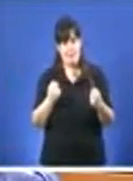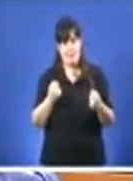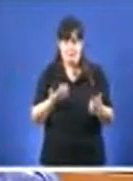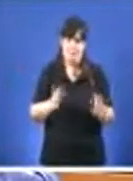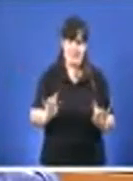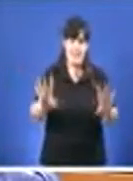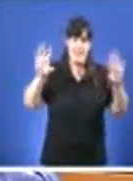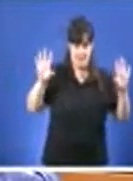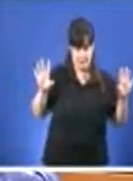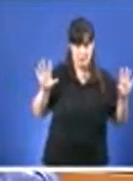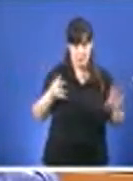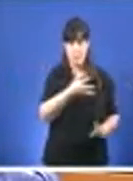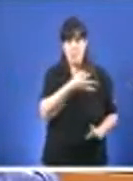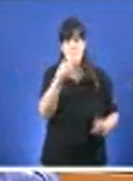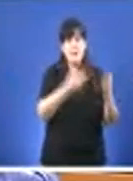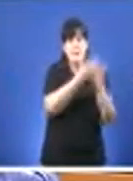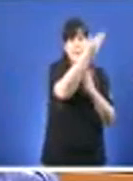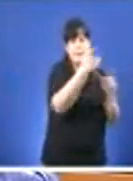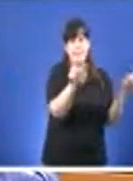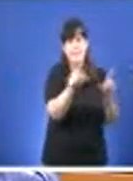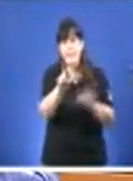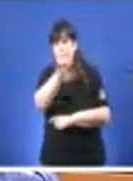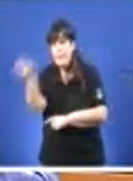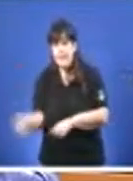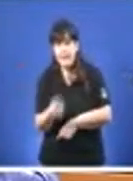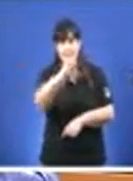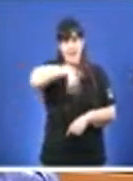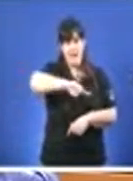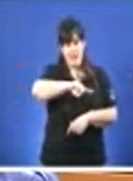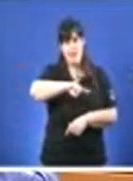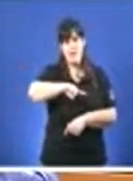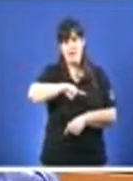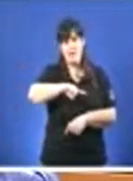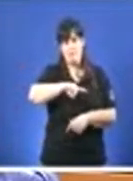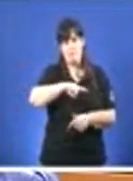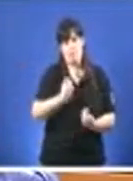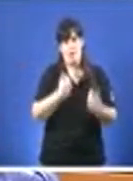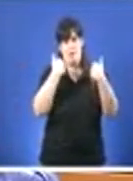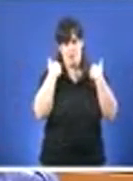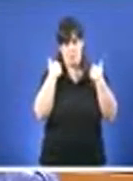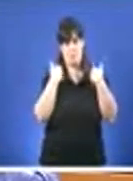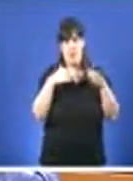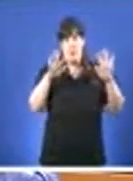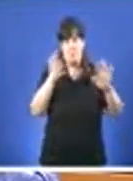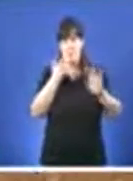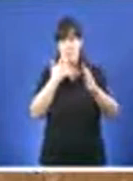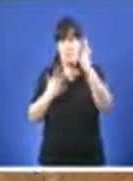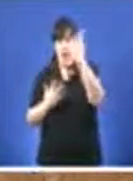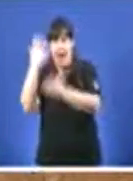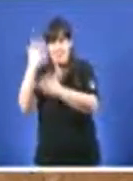provocaron a investigación judicial. Nunca foron os mecanismos de control da propia administración.